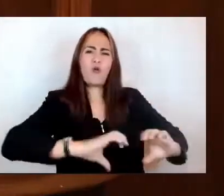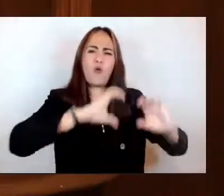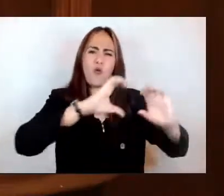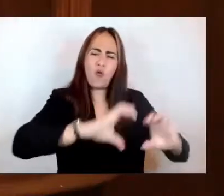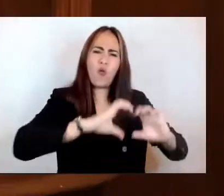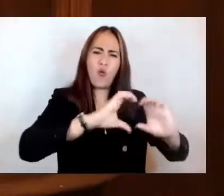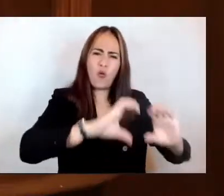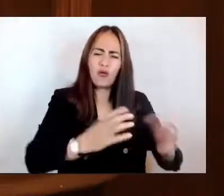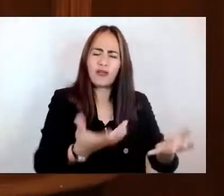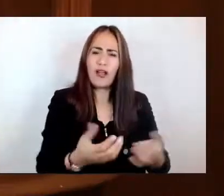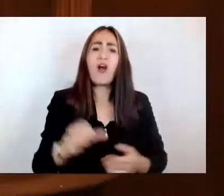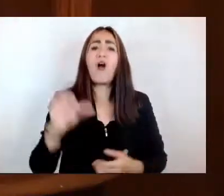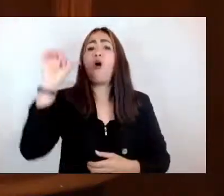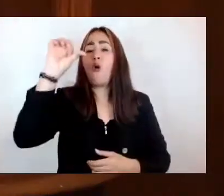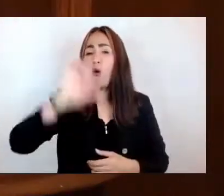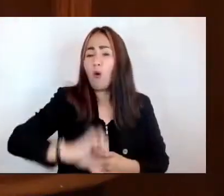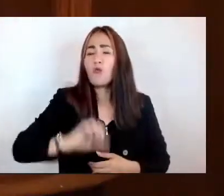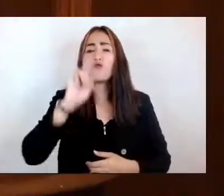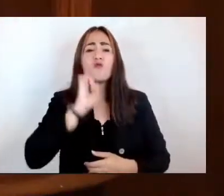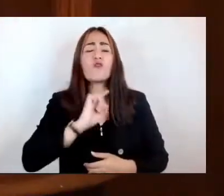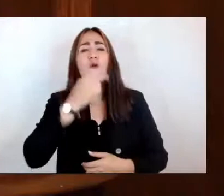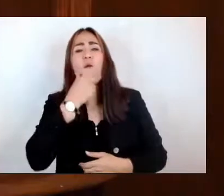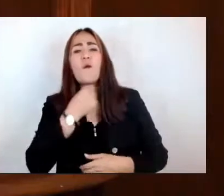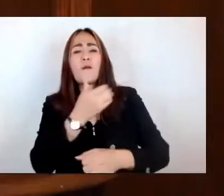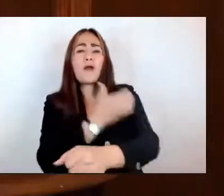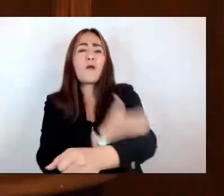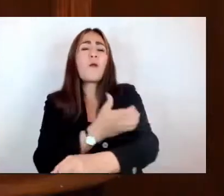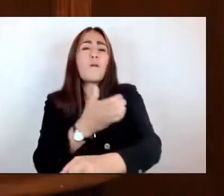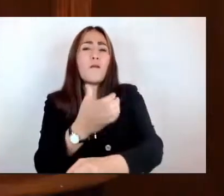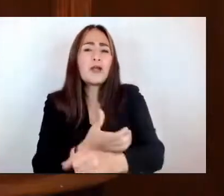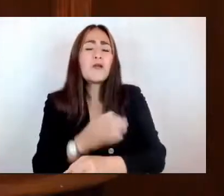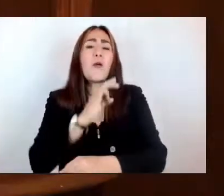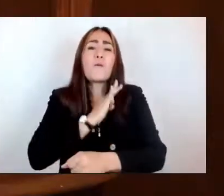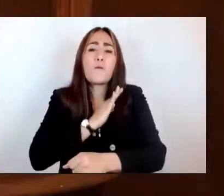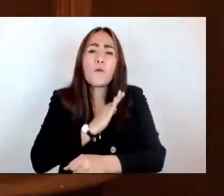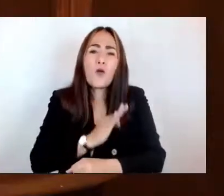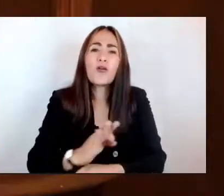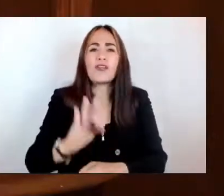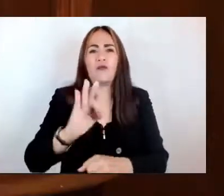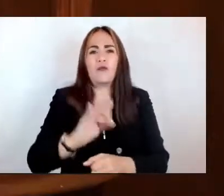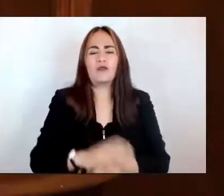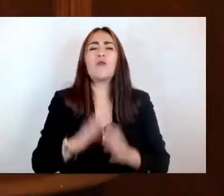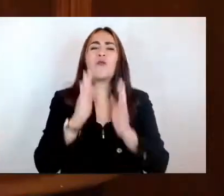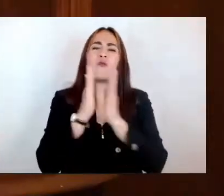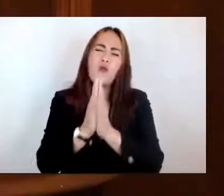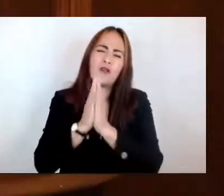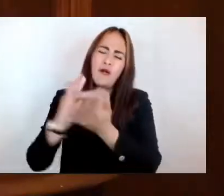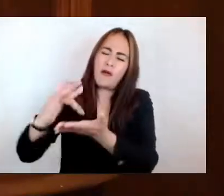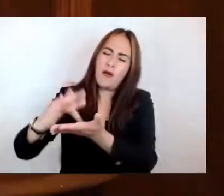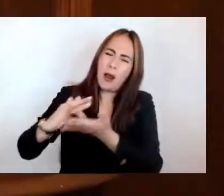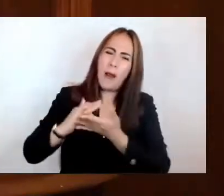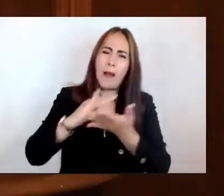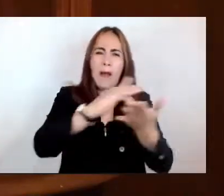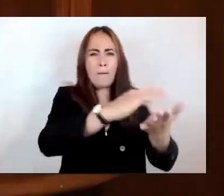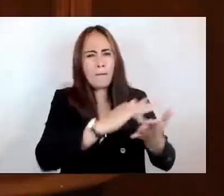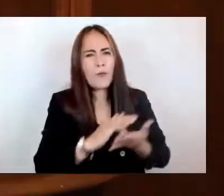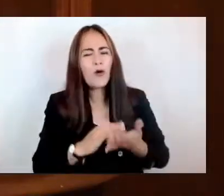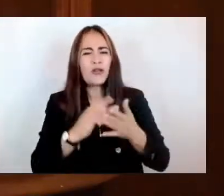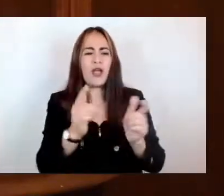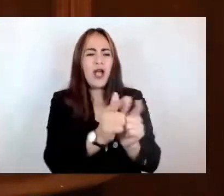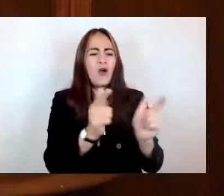compañeros y compañeras, tenemos la oportunidad y les quiero pedir su respaldo a los diversos grupos